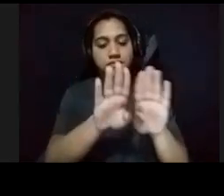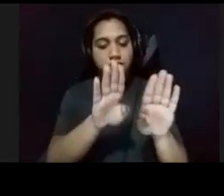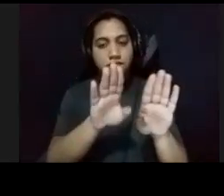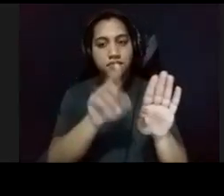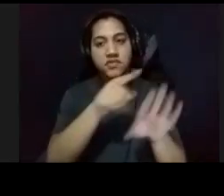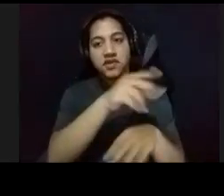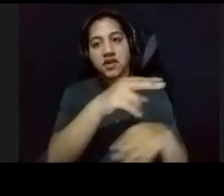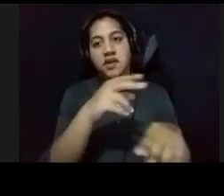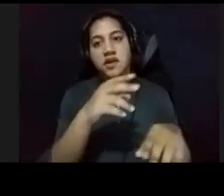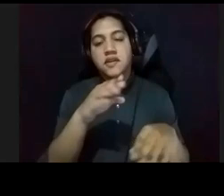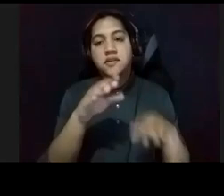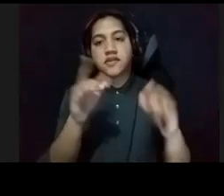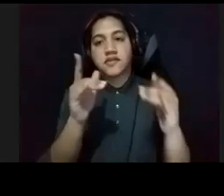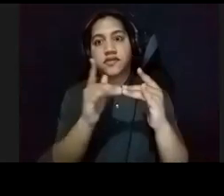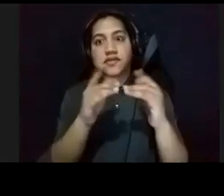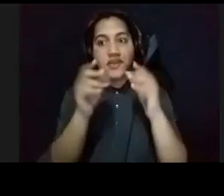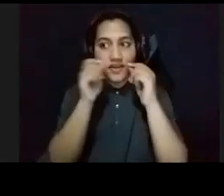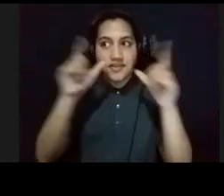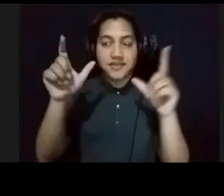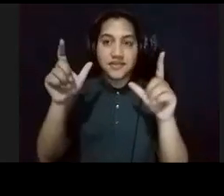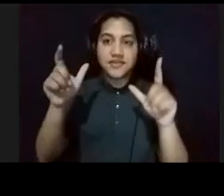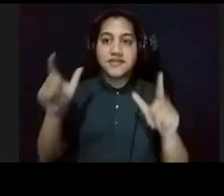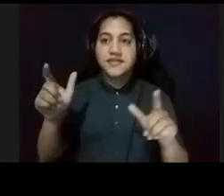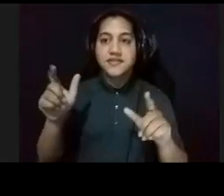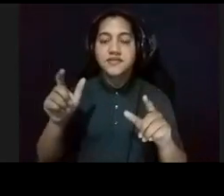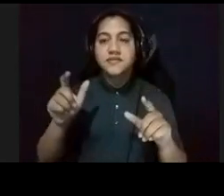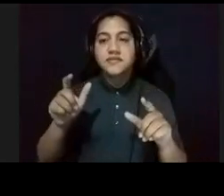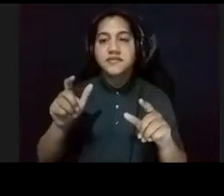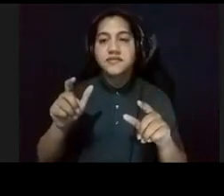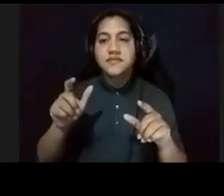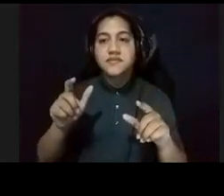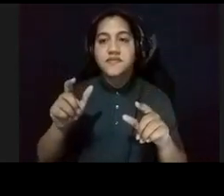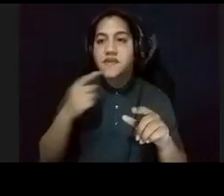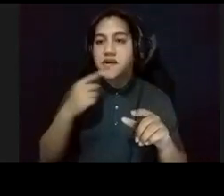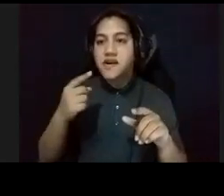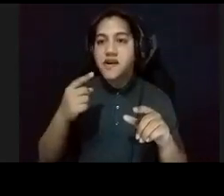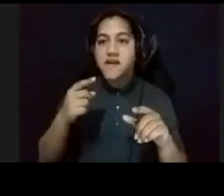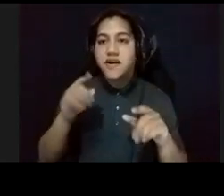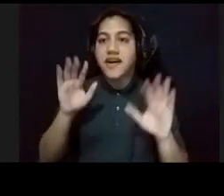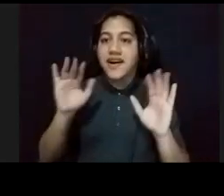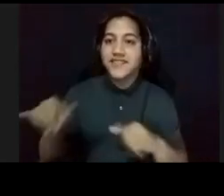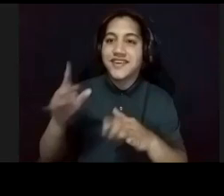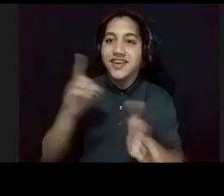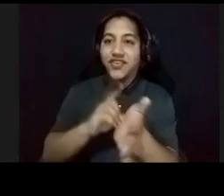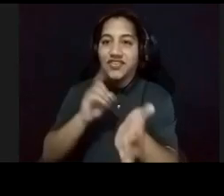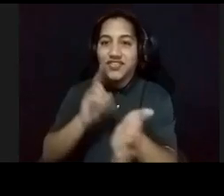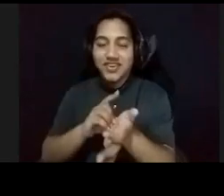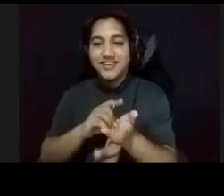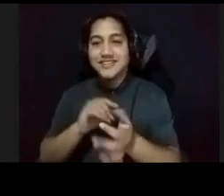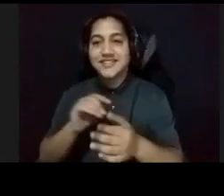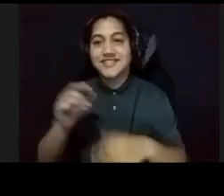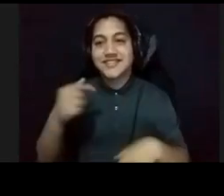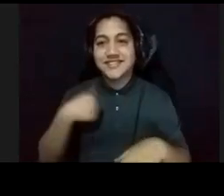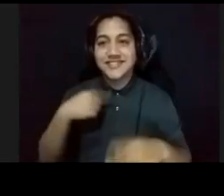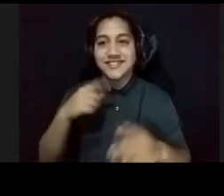cama, y desde lejos, levantó sus ojos, bien grandes, y viene y dice, ahí viene la doctora, y yo me le